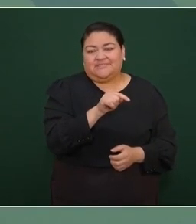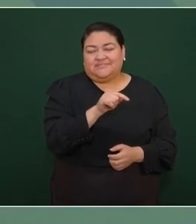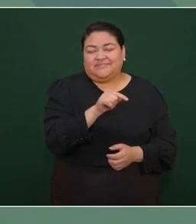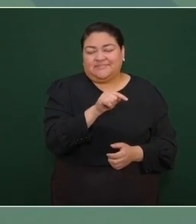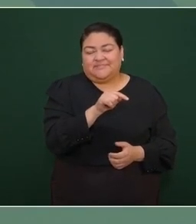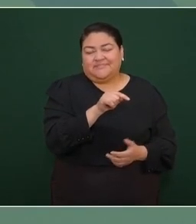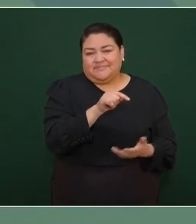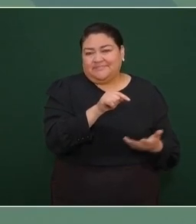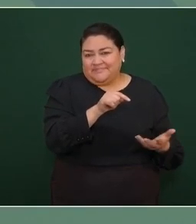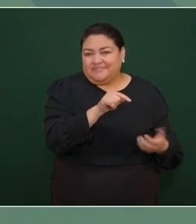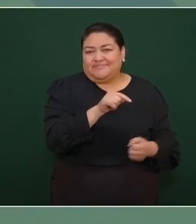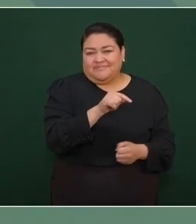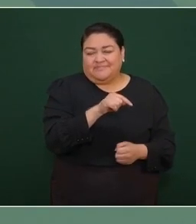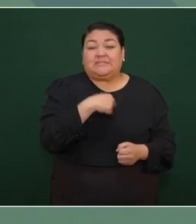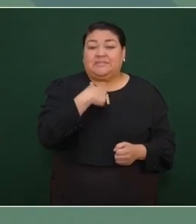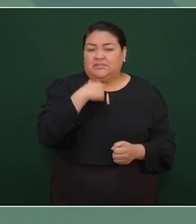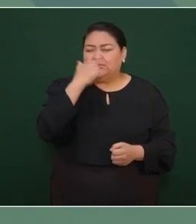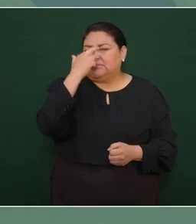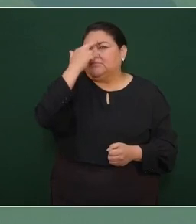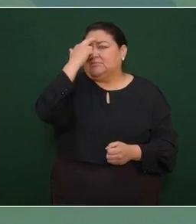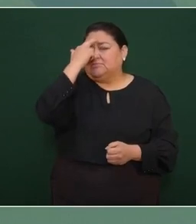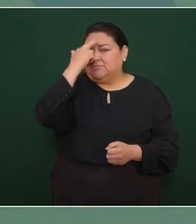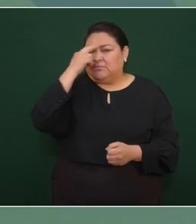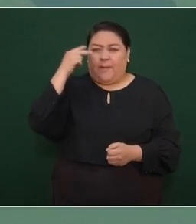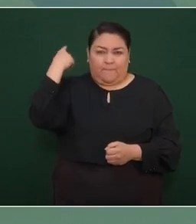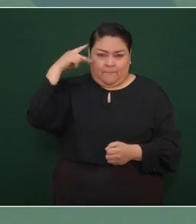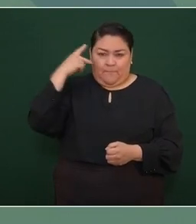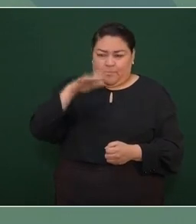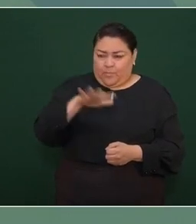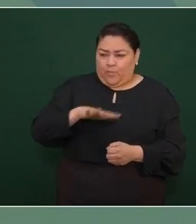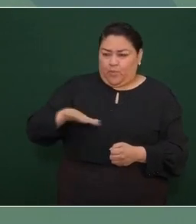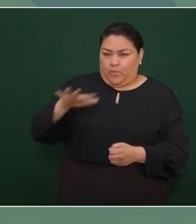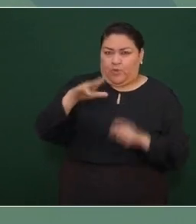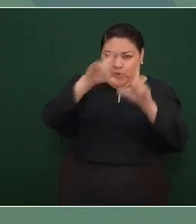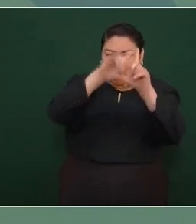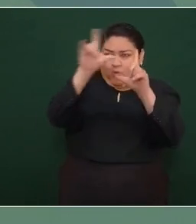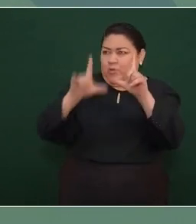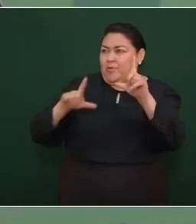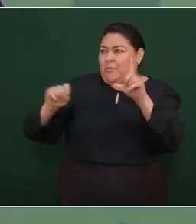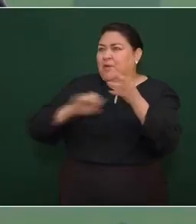yo recuerdo que en Puebla y en todo el país